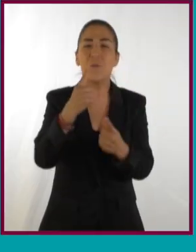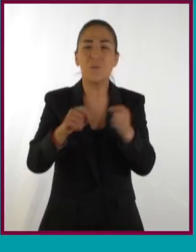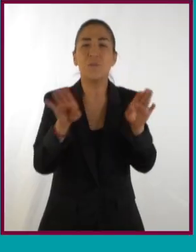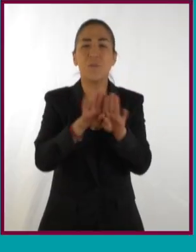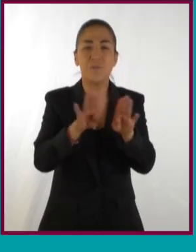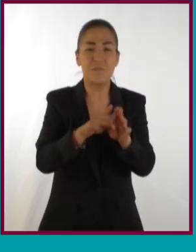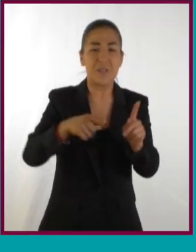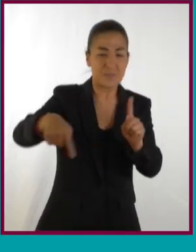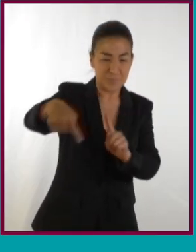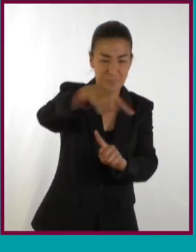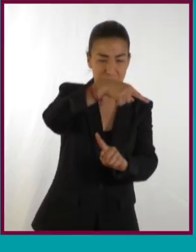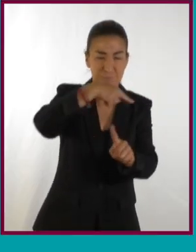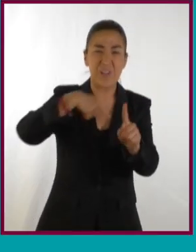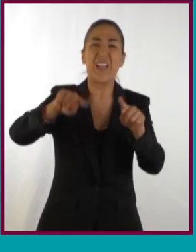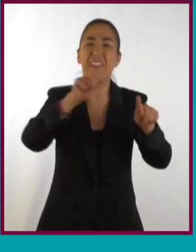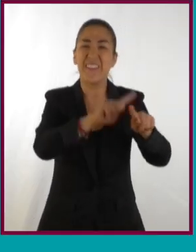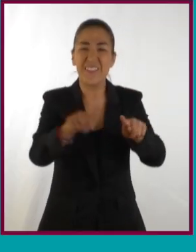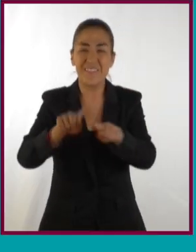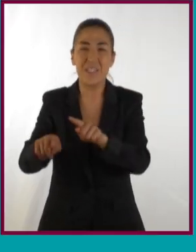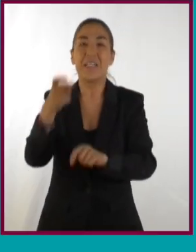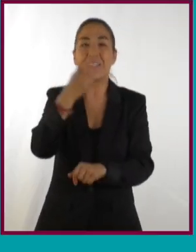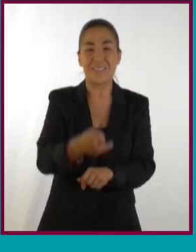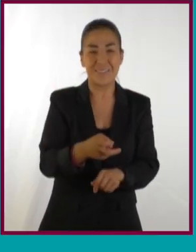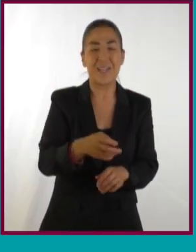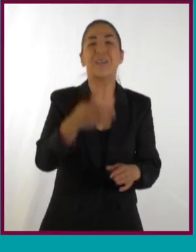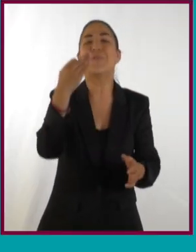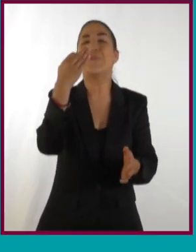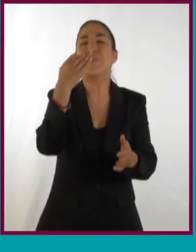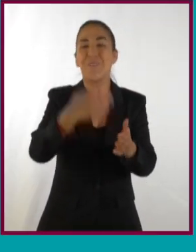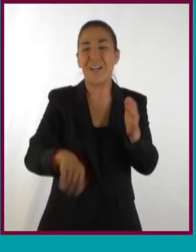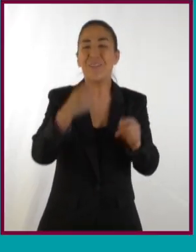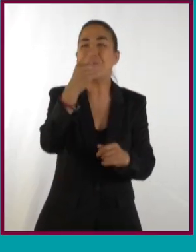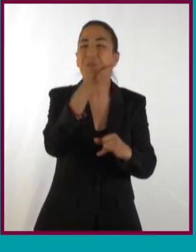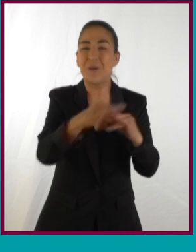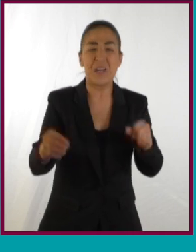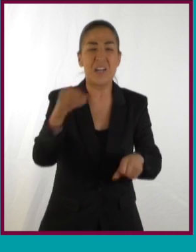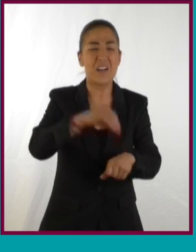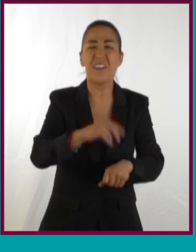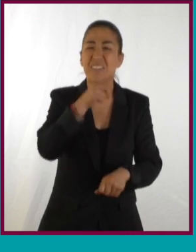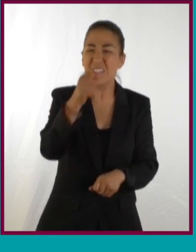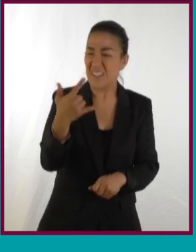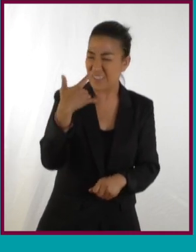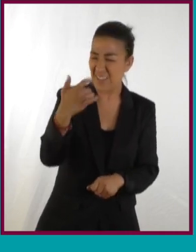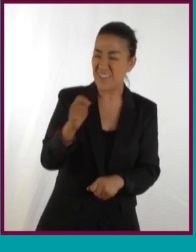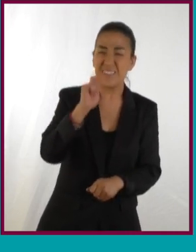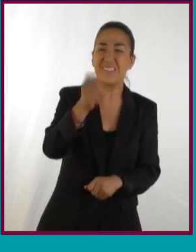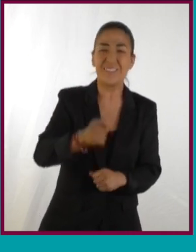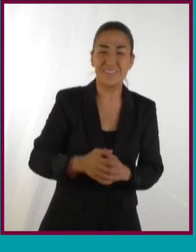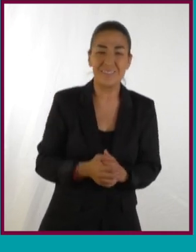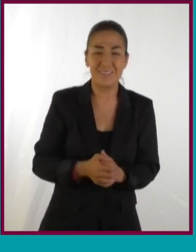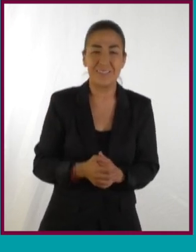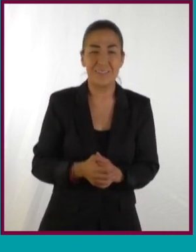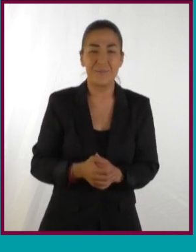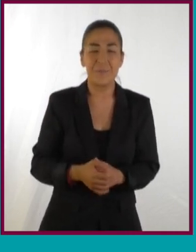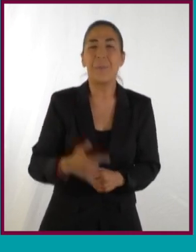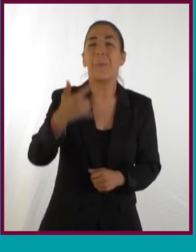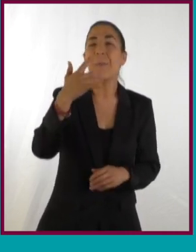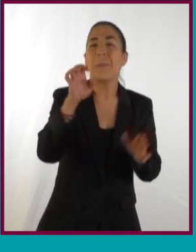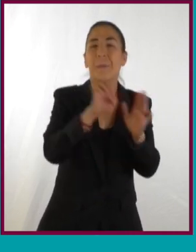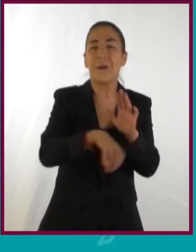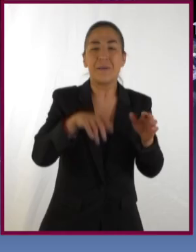ayuda a entender por qué algunos planetas tienen diferentes raros. Y ese es el último punto que faltaba. Pero, ¿raros cómo?